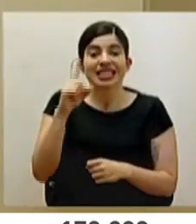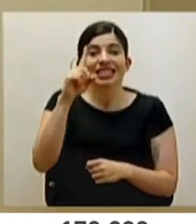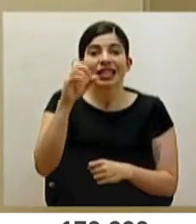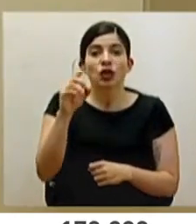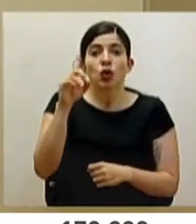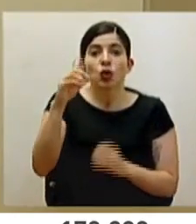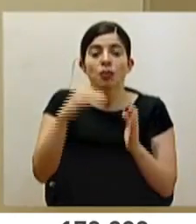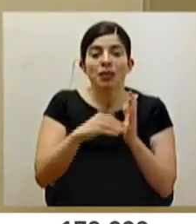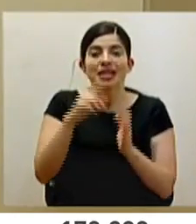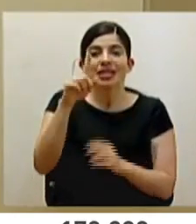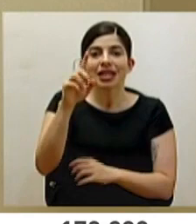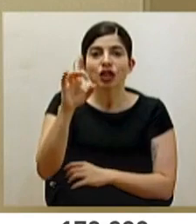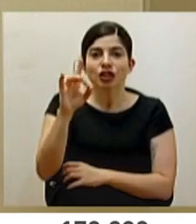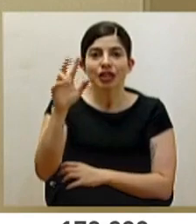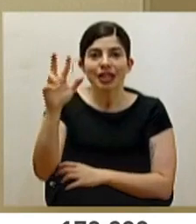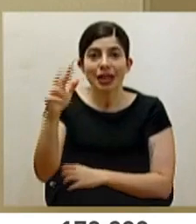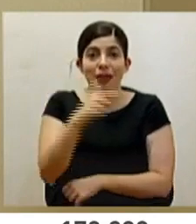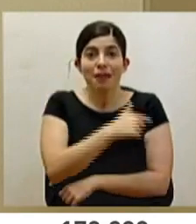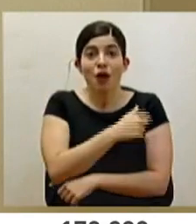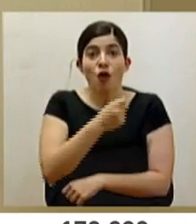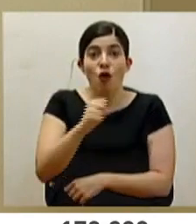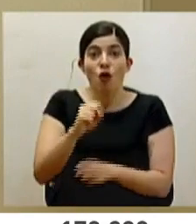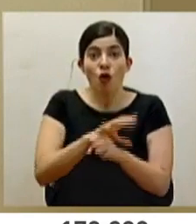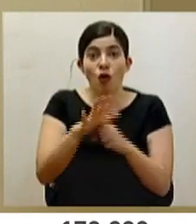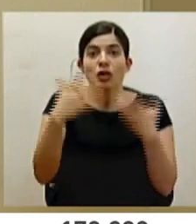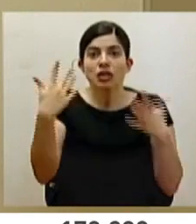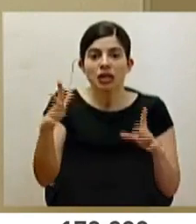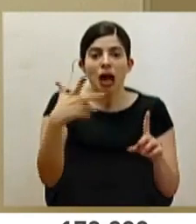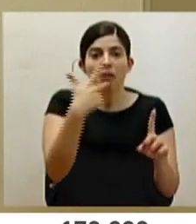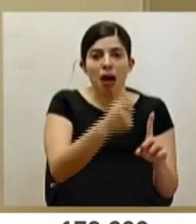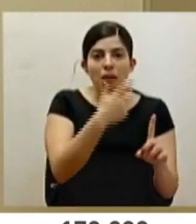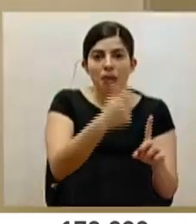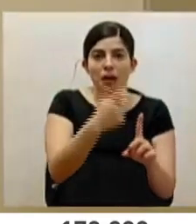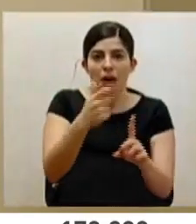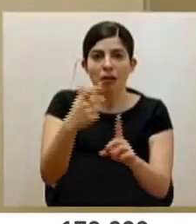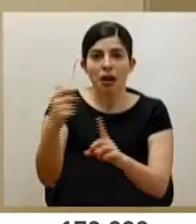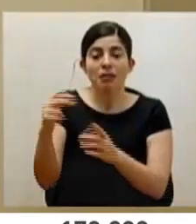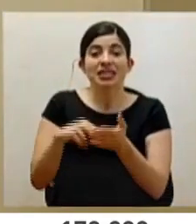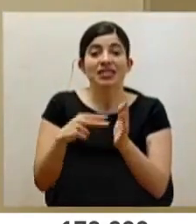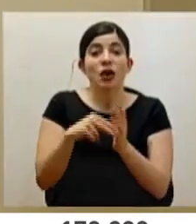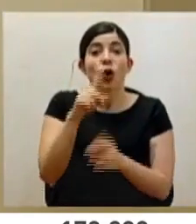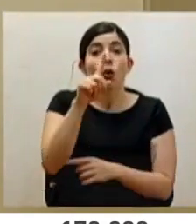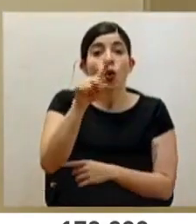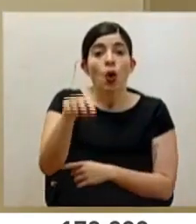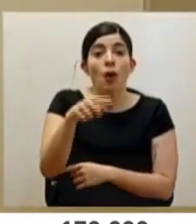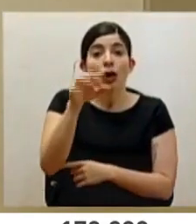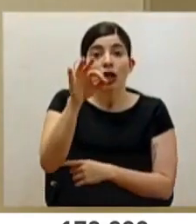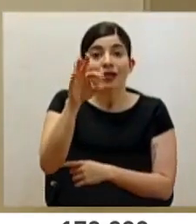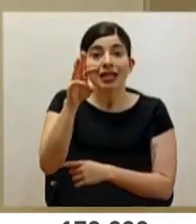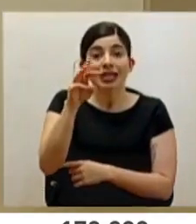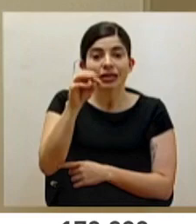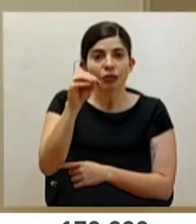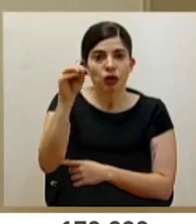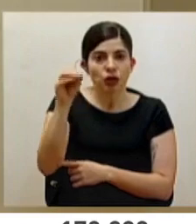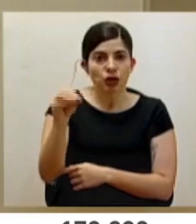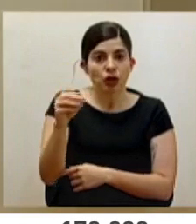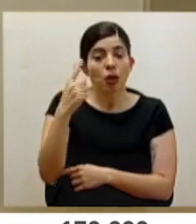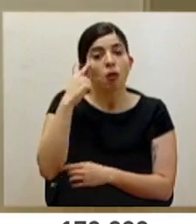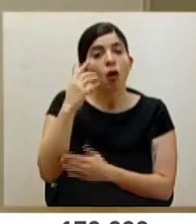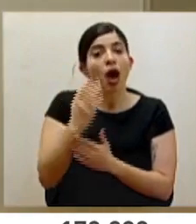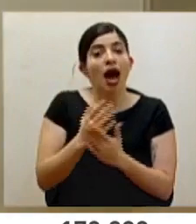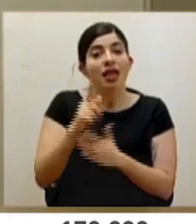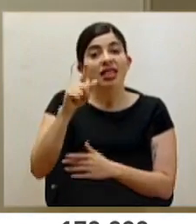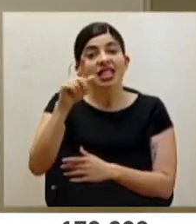.183 vacunas contra el COVID, alcanzando una tasa de 1,96 por cada 100